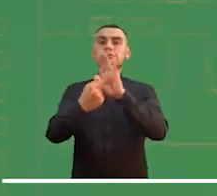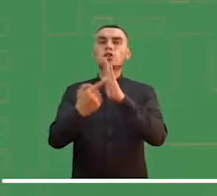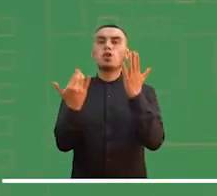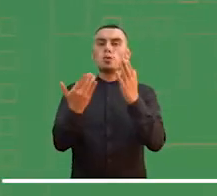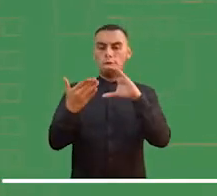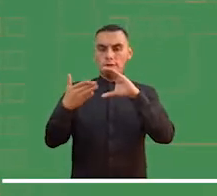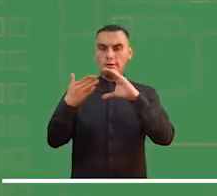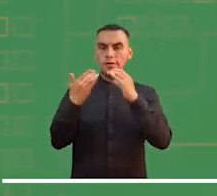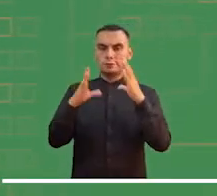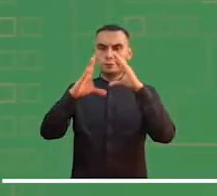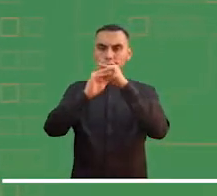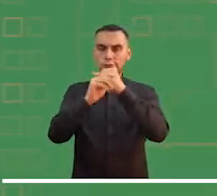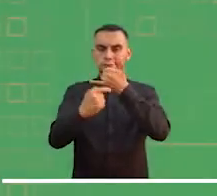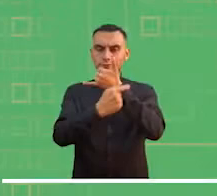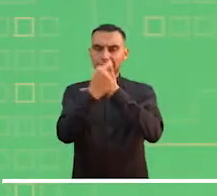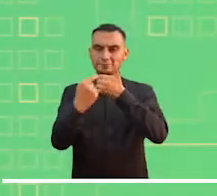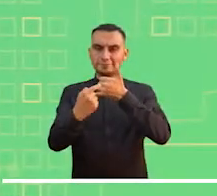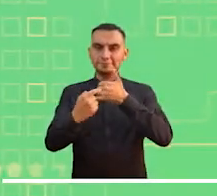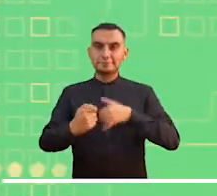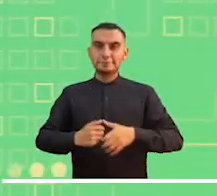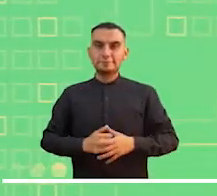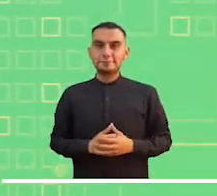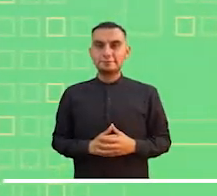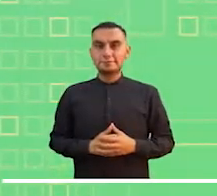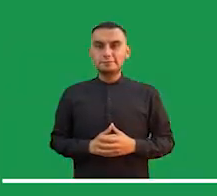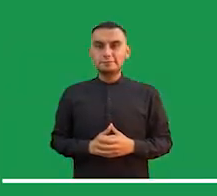Presentamos el pronóstico del tiempo para la noche de hoy.